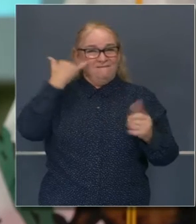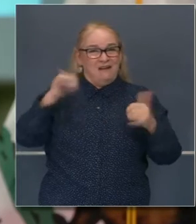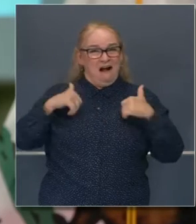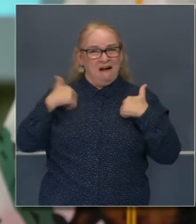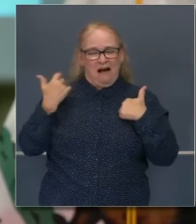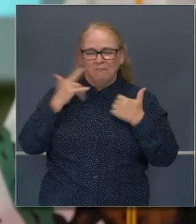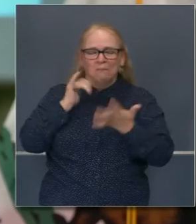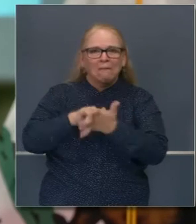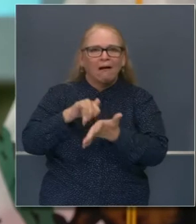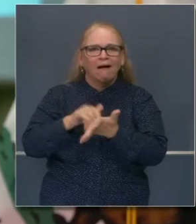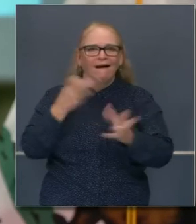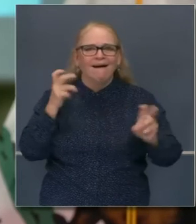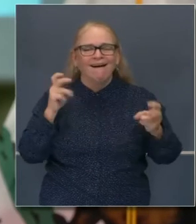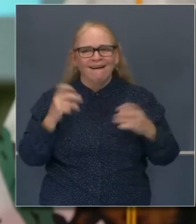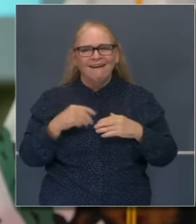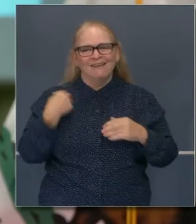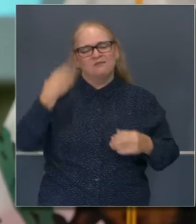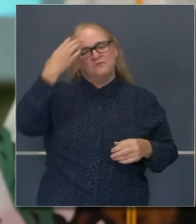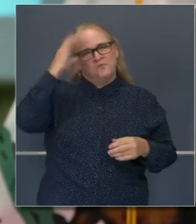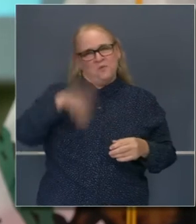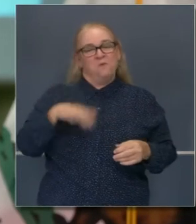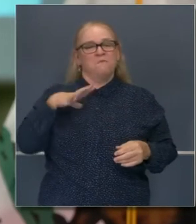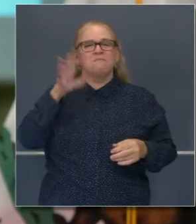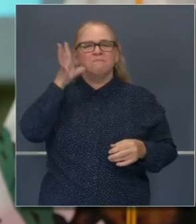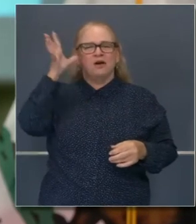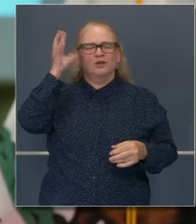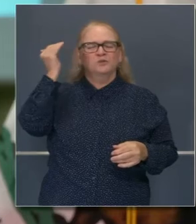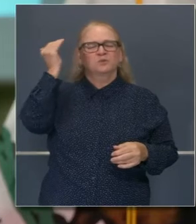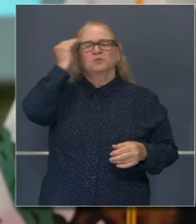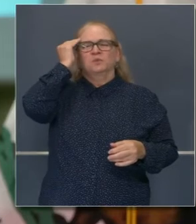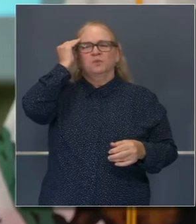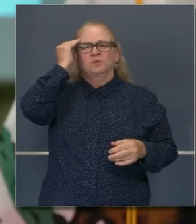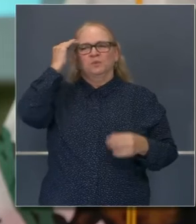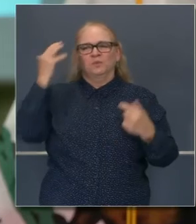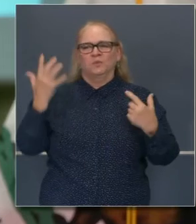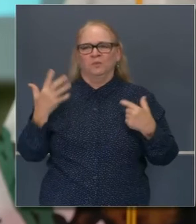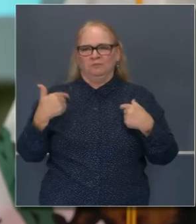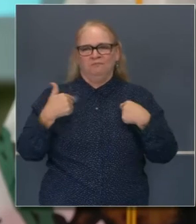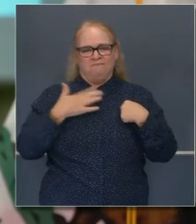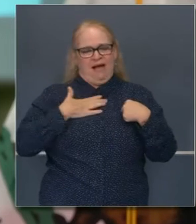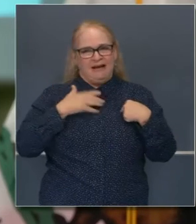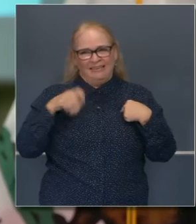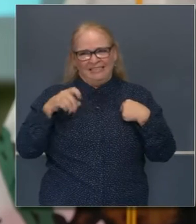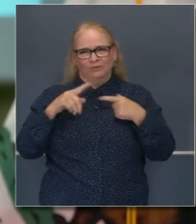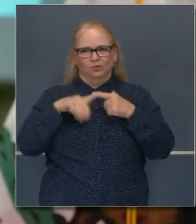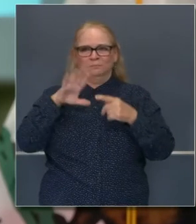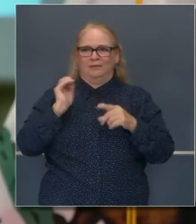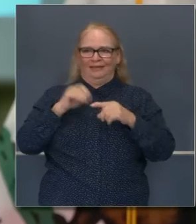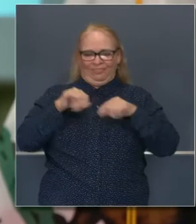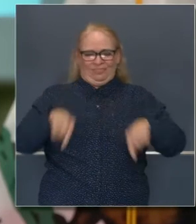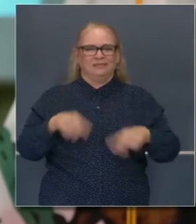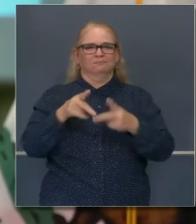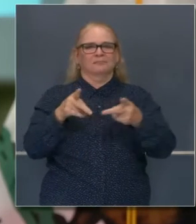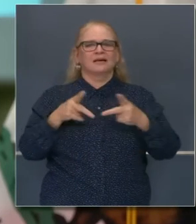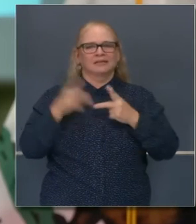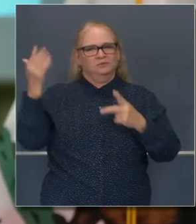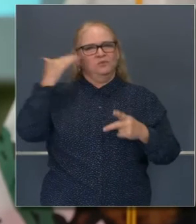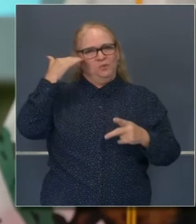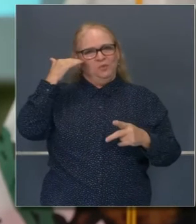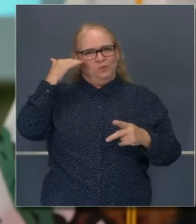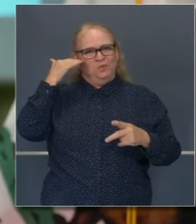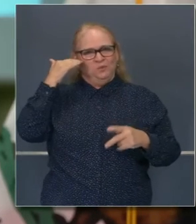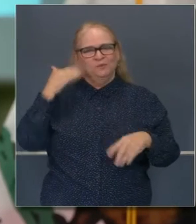sí sé es que ellos sabían qué necesitaría yo para poder estar en la posición,